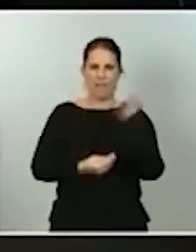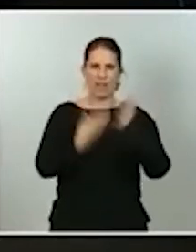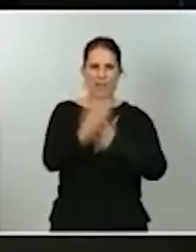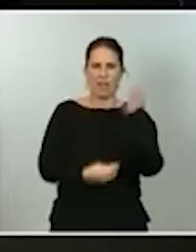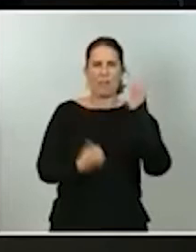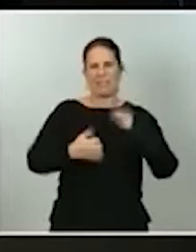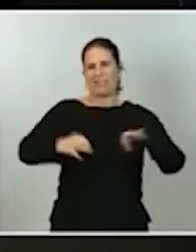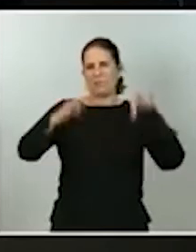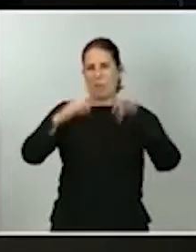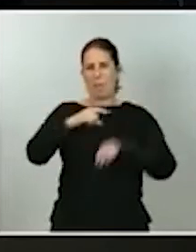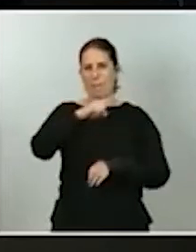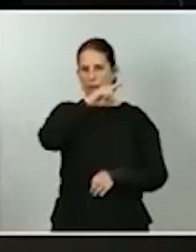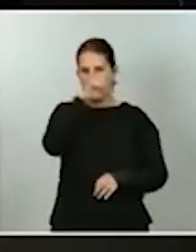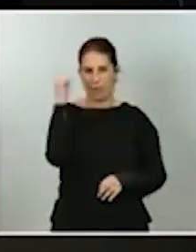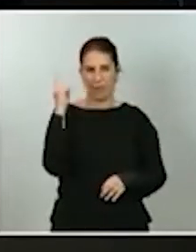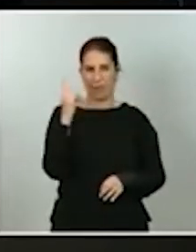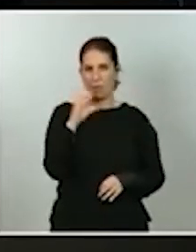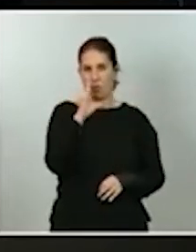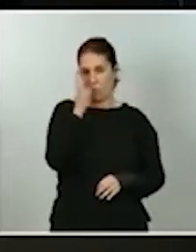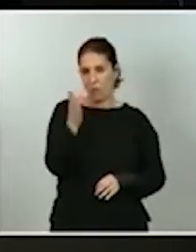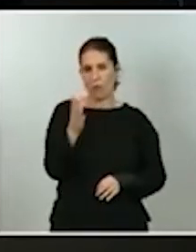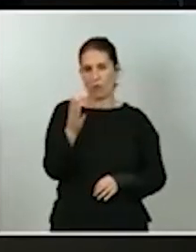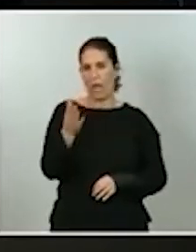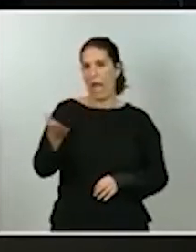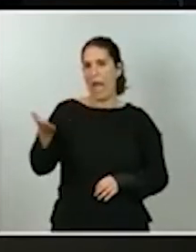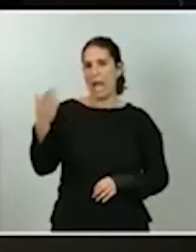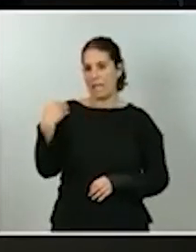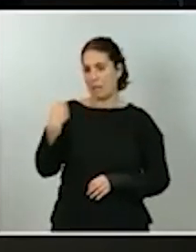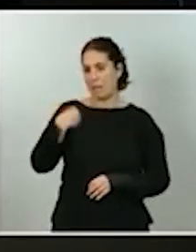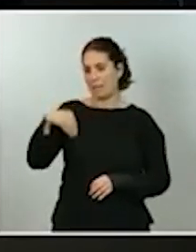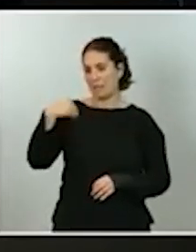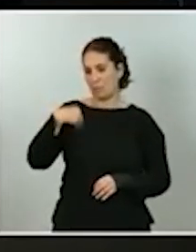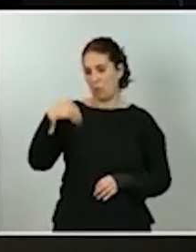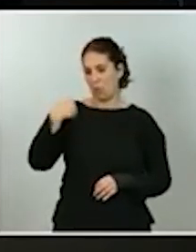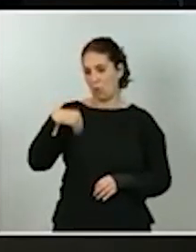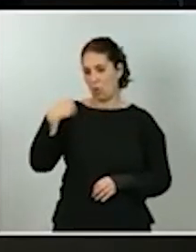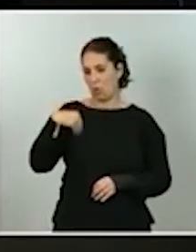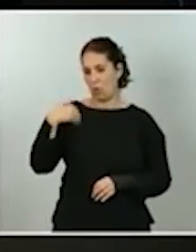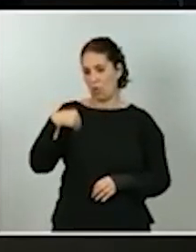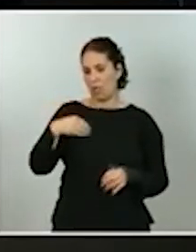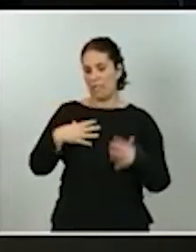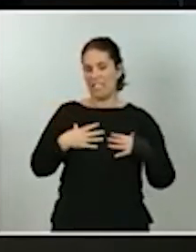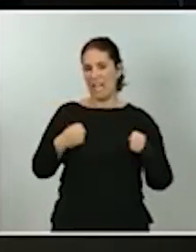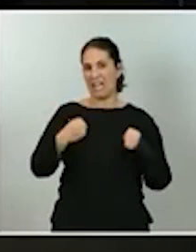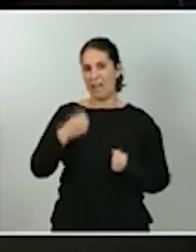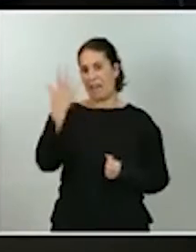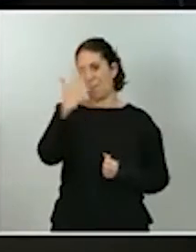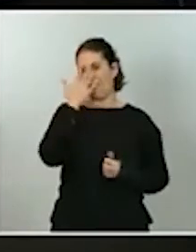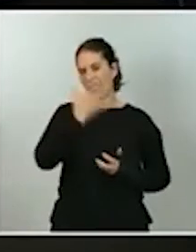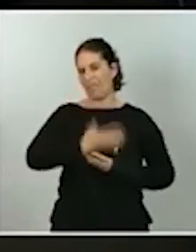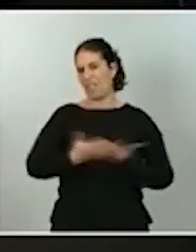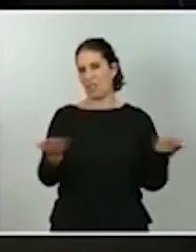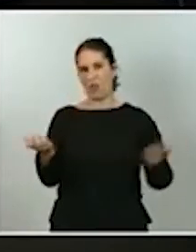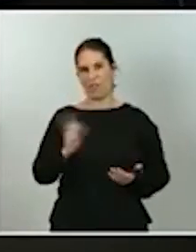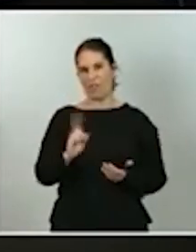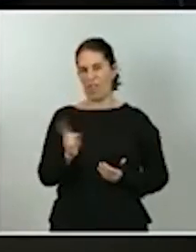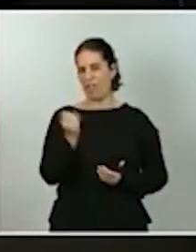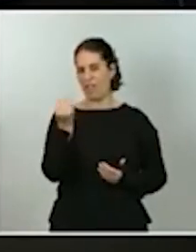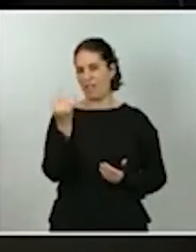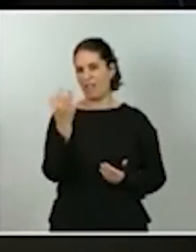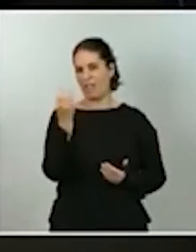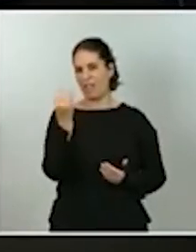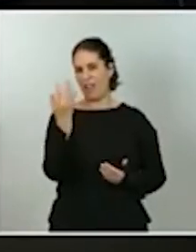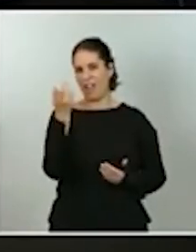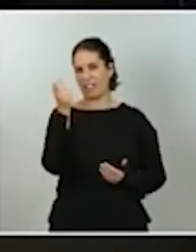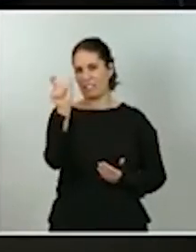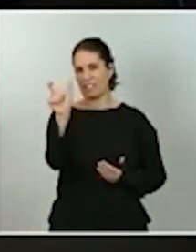la desconfianza que trasladó ayer mismo Sanidad sobre las cifras ofrecidas por esta